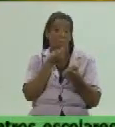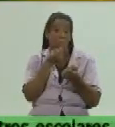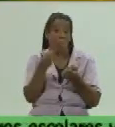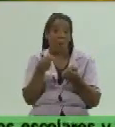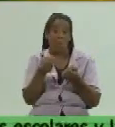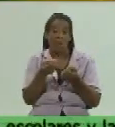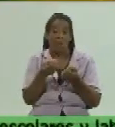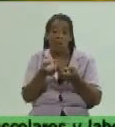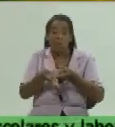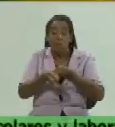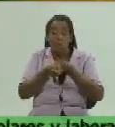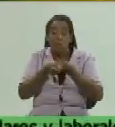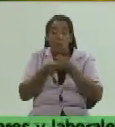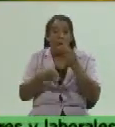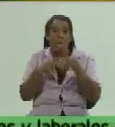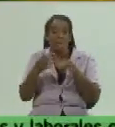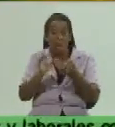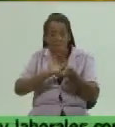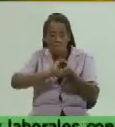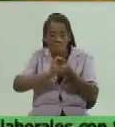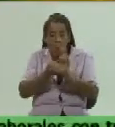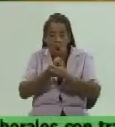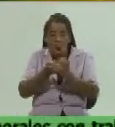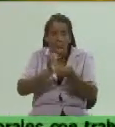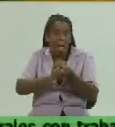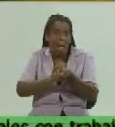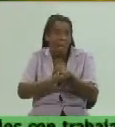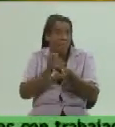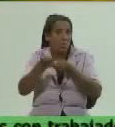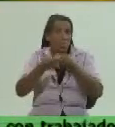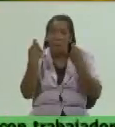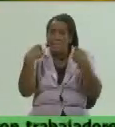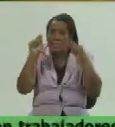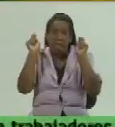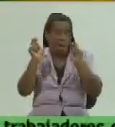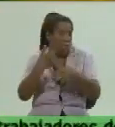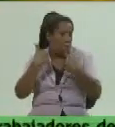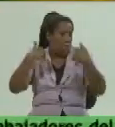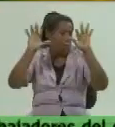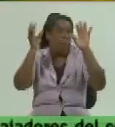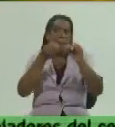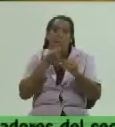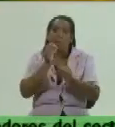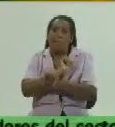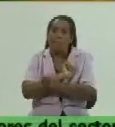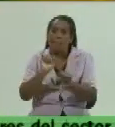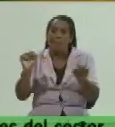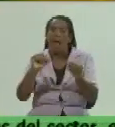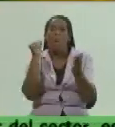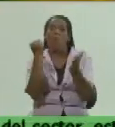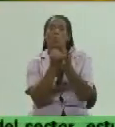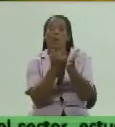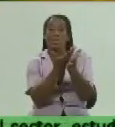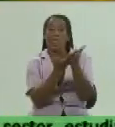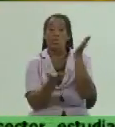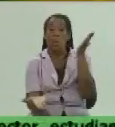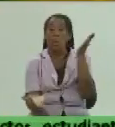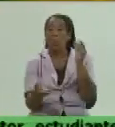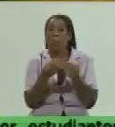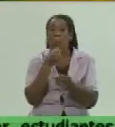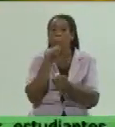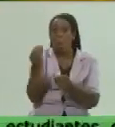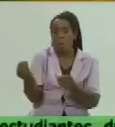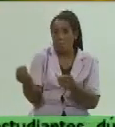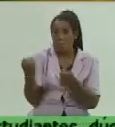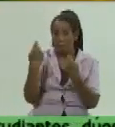otro producto va a ser bolas de yuca rellena venderlas y demás que tenga esa posibilidad que saca una autorización y lo pueda hacer en ese punto de venta de la